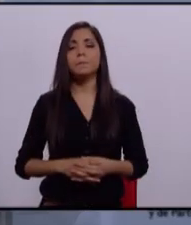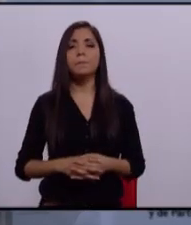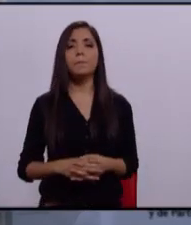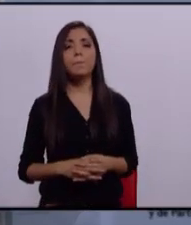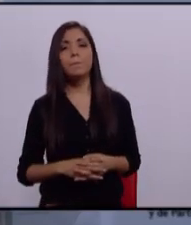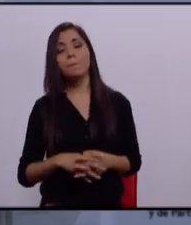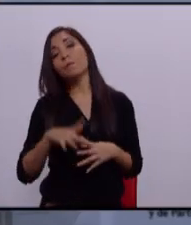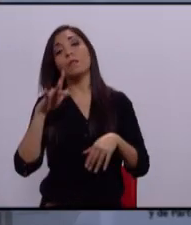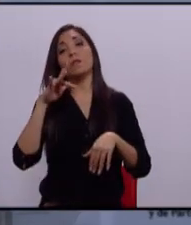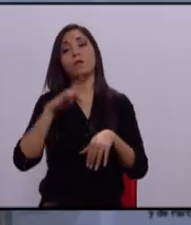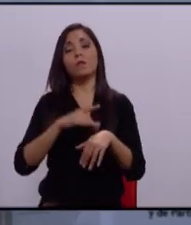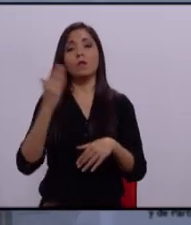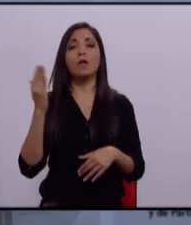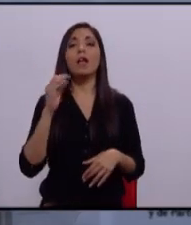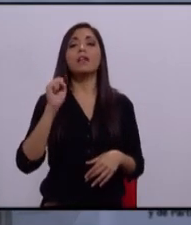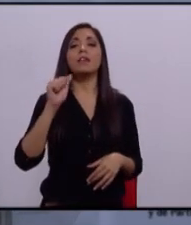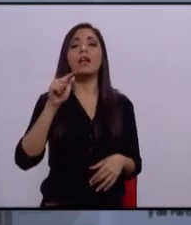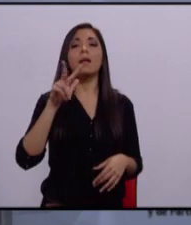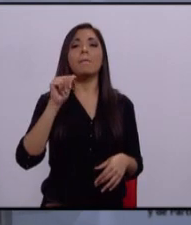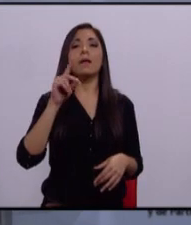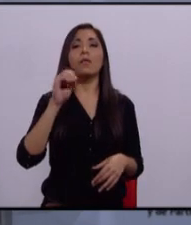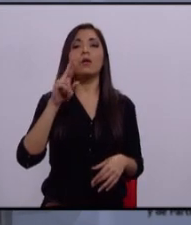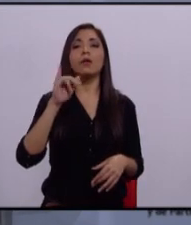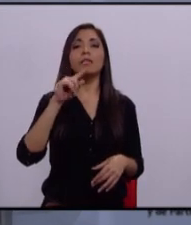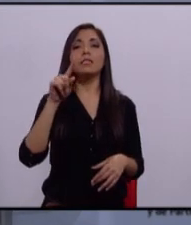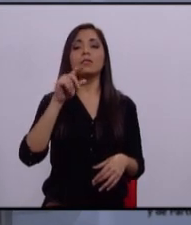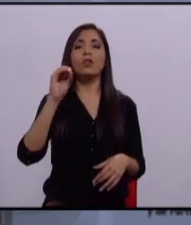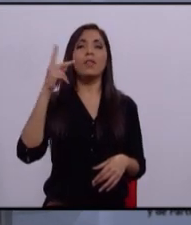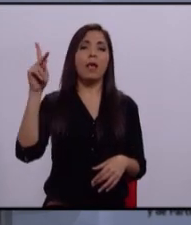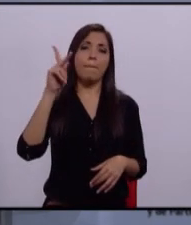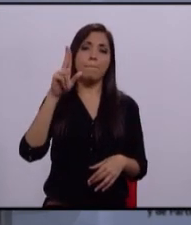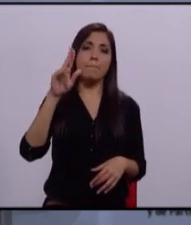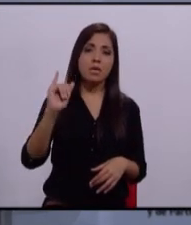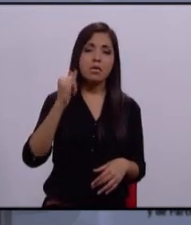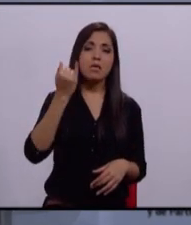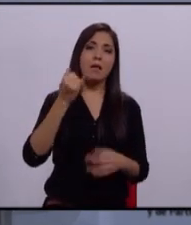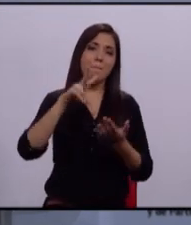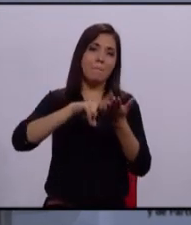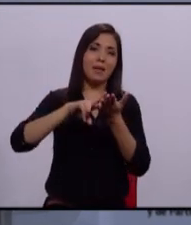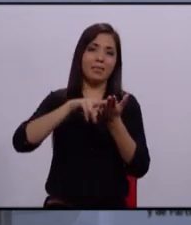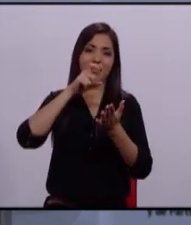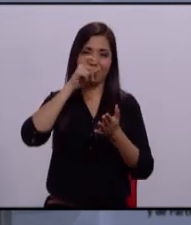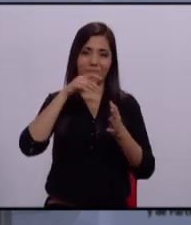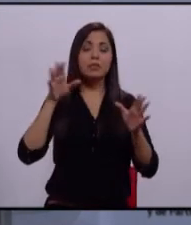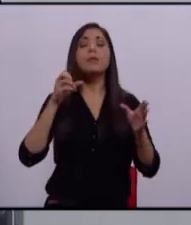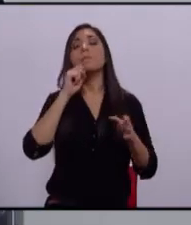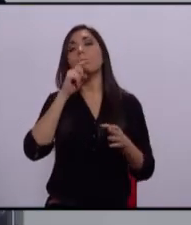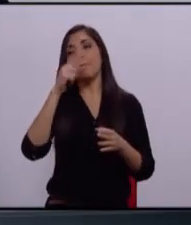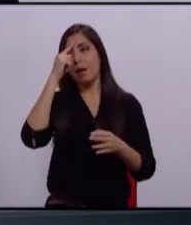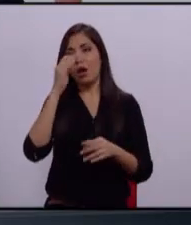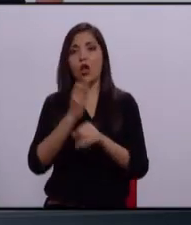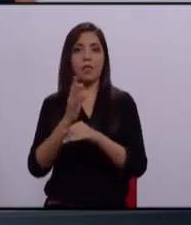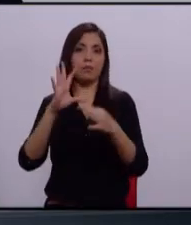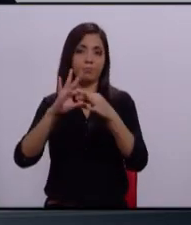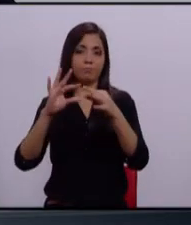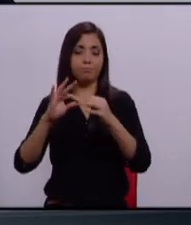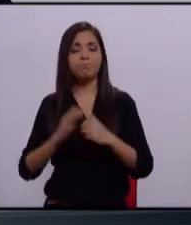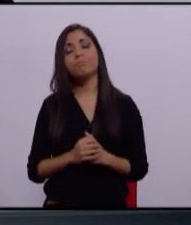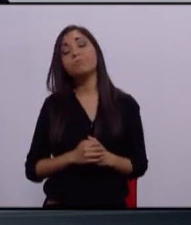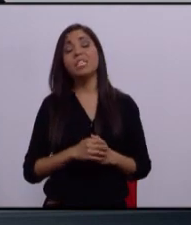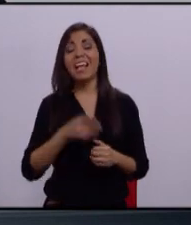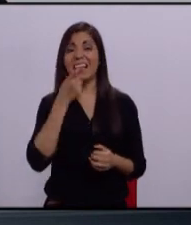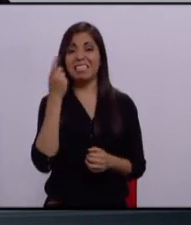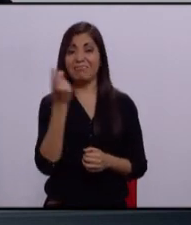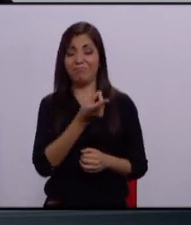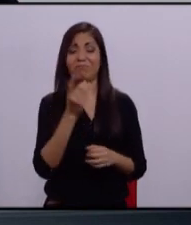Salvador Rizzo, candidato de la Alianza PRI-Partido Verde Ecologista, es su turno para réplicas. Hablamos de cambiar